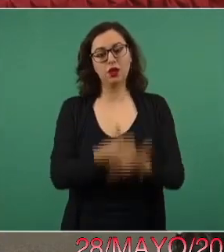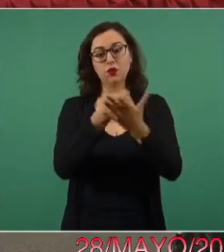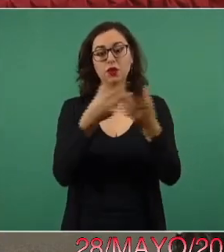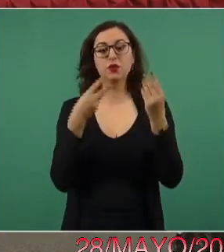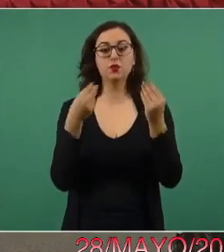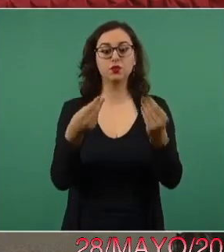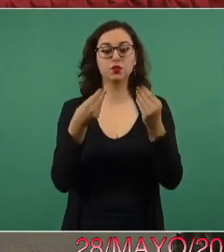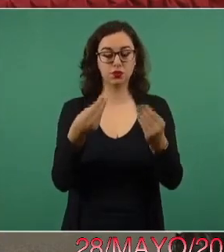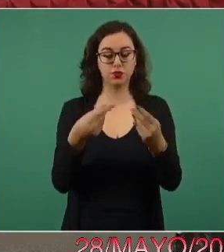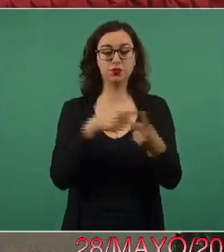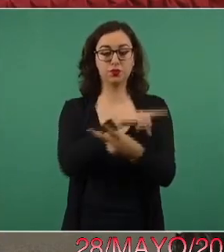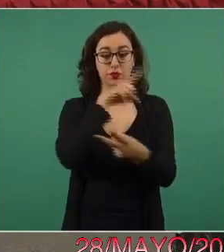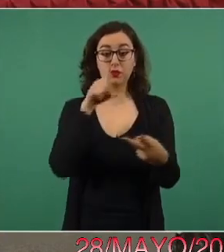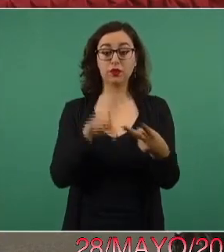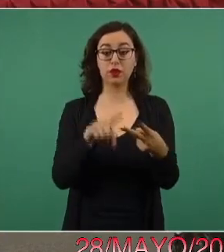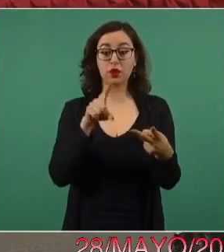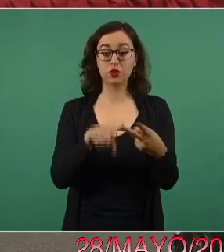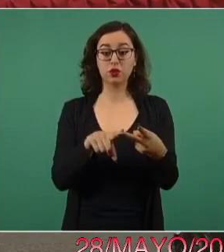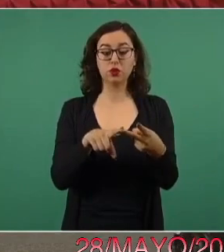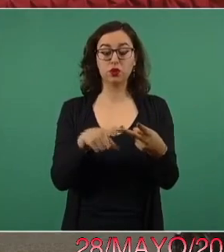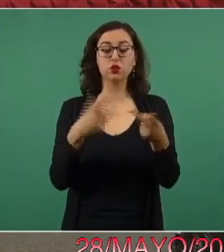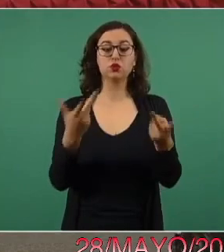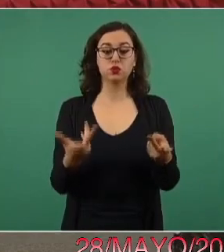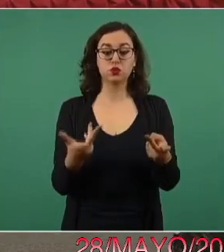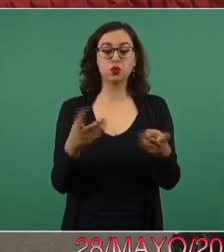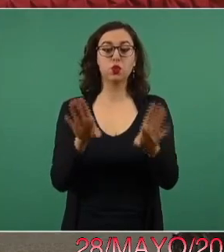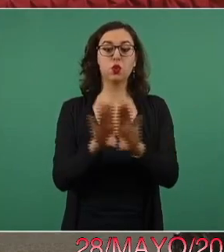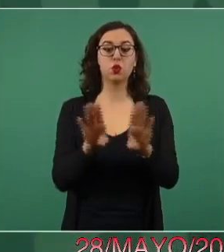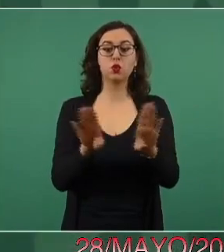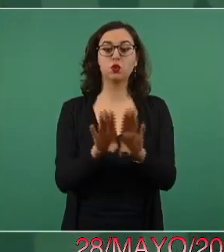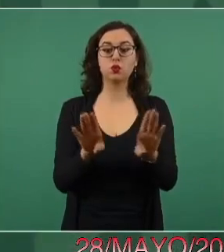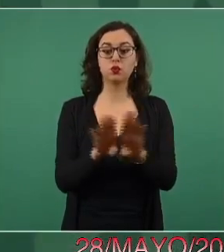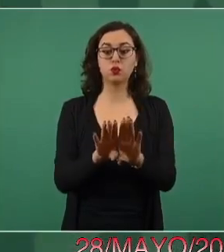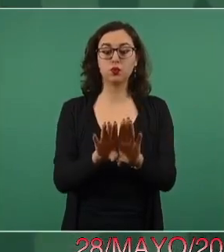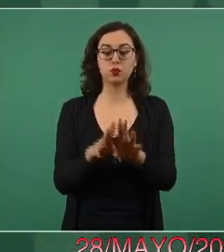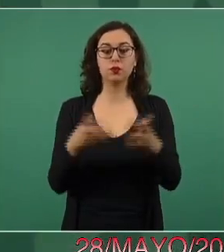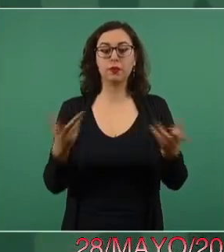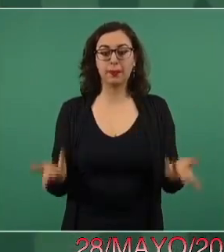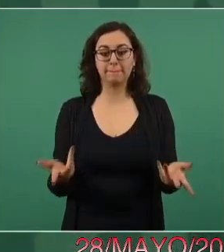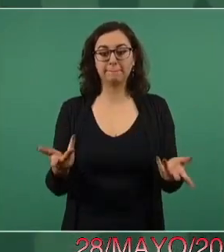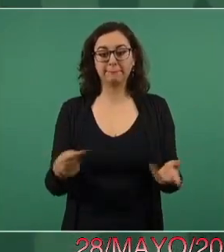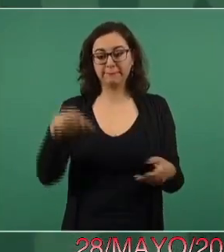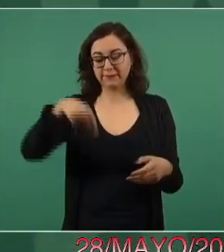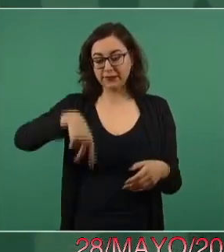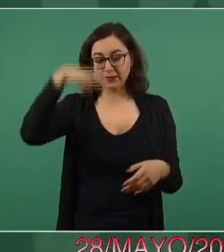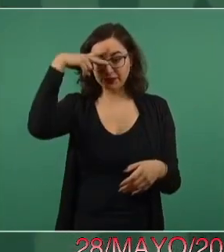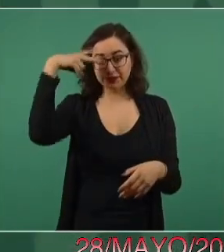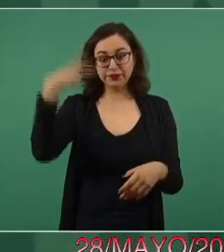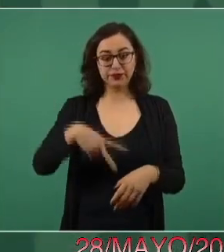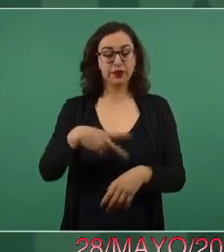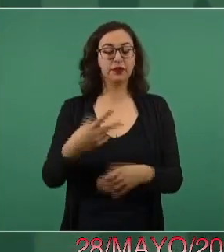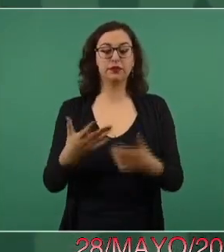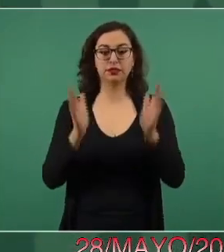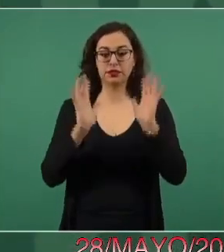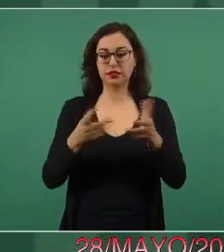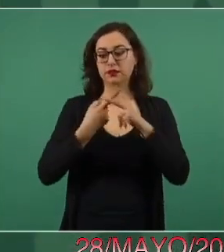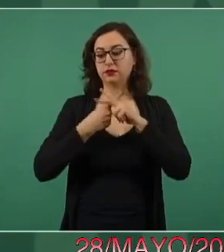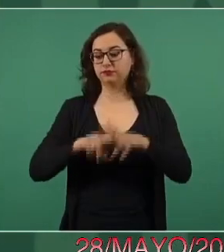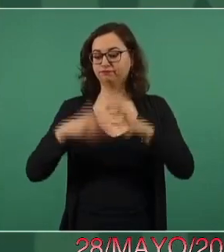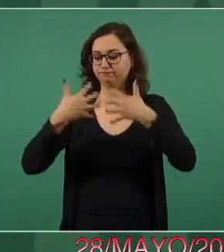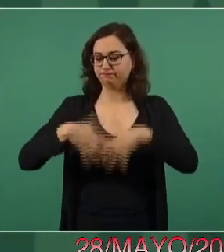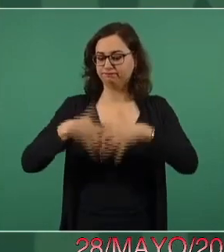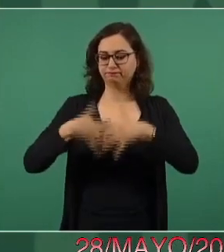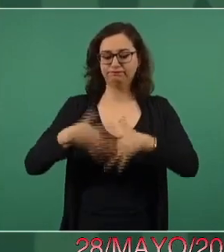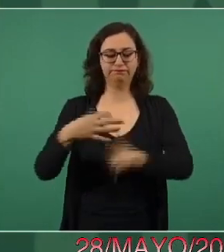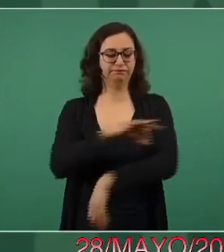en la producción en México, envasado, llenado de AstraZeneca. Como ustedes saben,